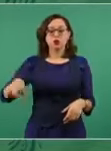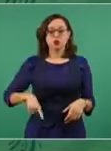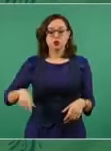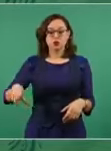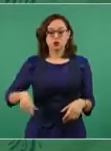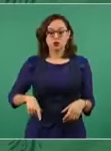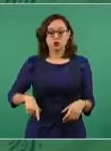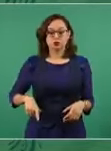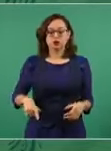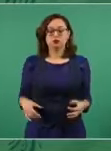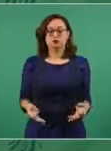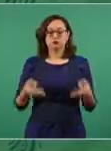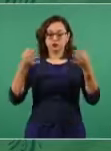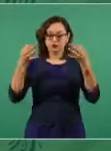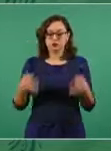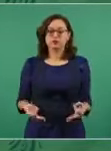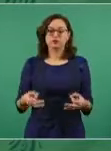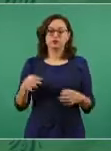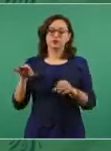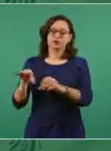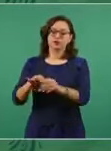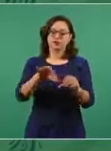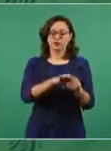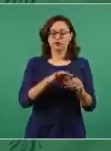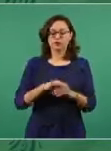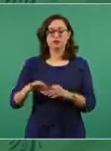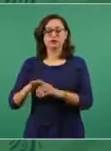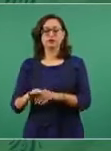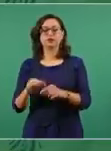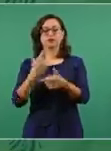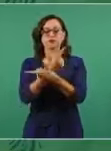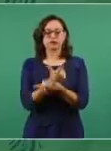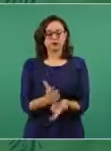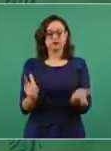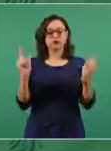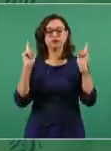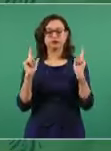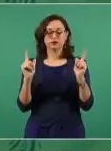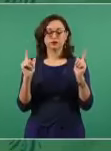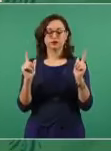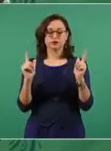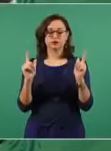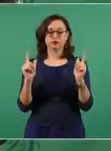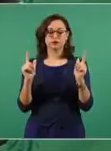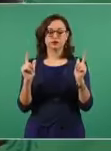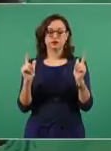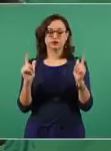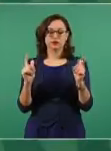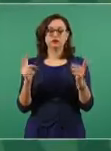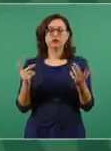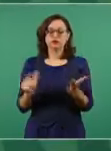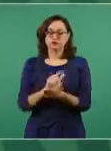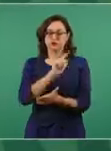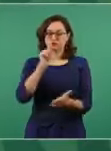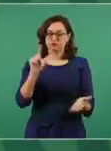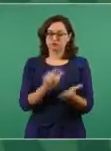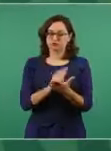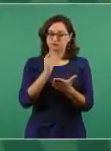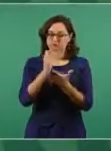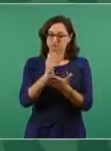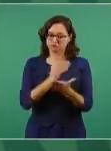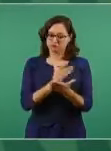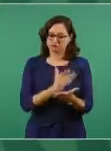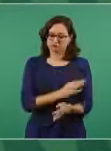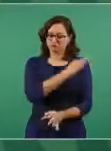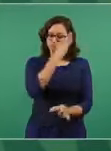democráticos, libres, con la legalidad y la legitimidad